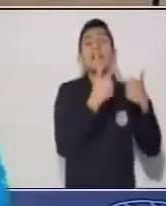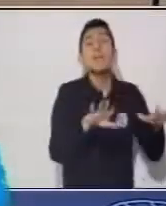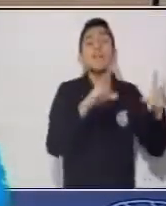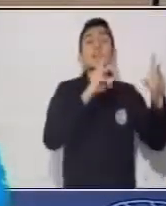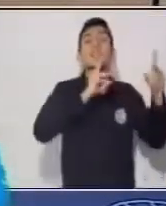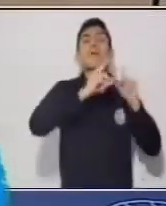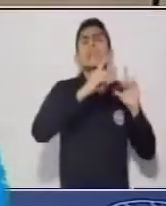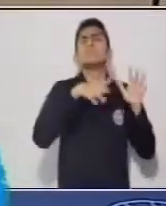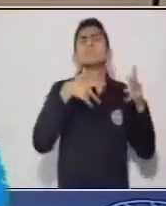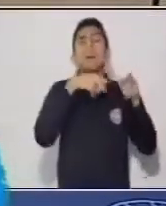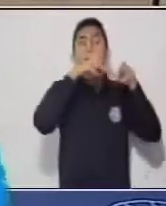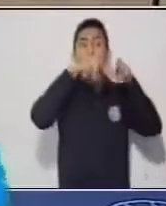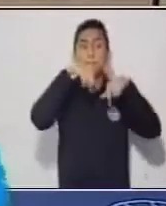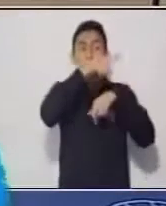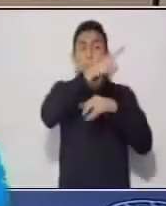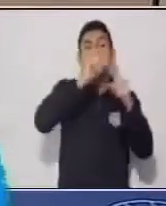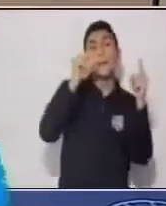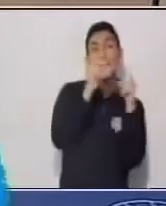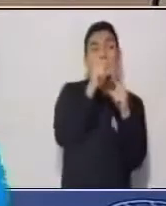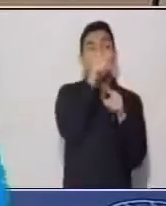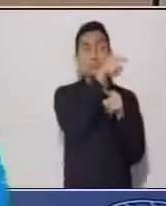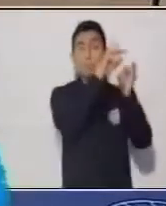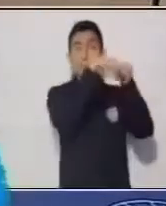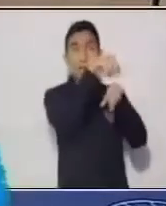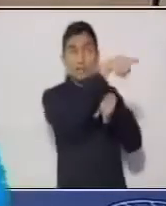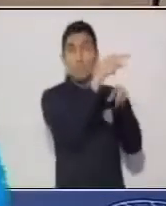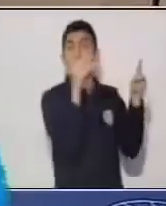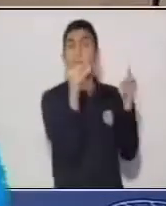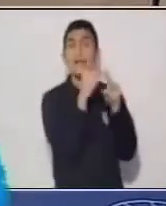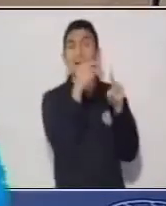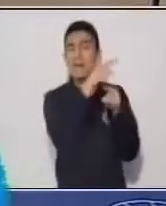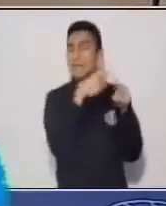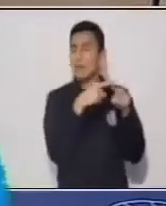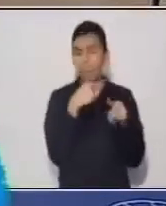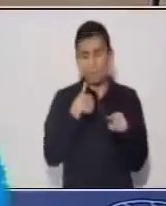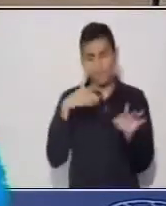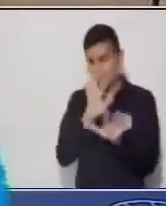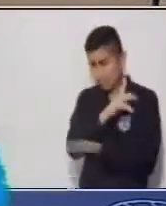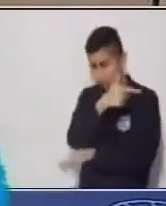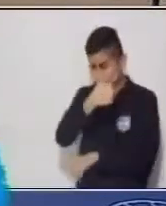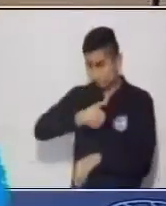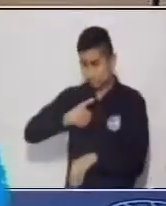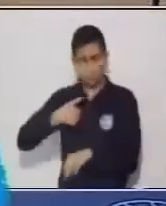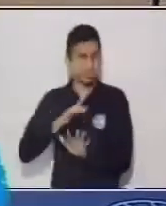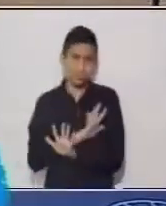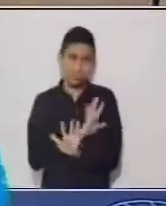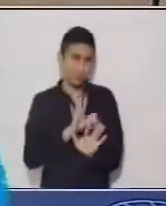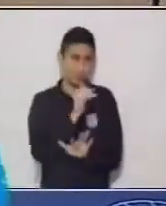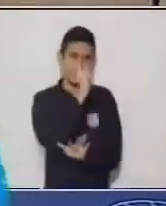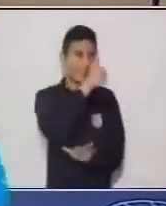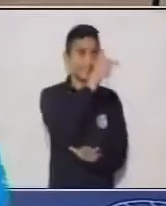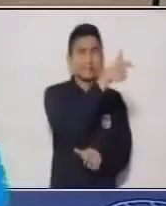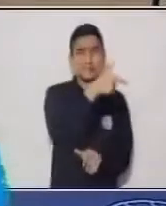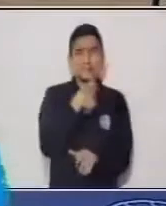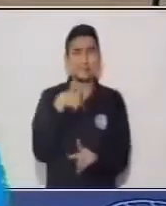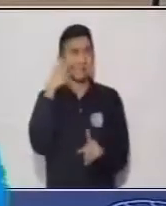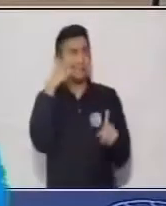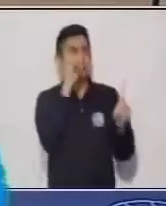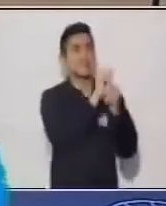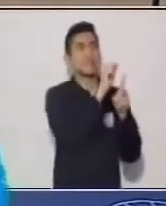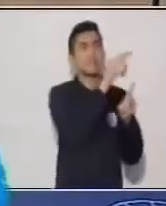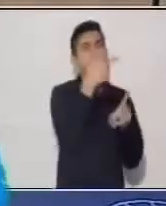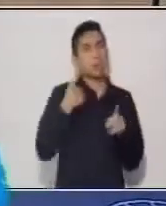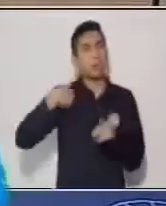nos está refiriendo a las palabras de otra persona pero no nos está dando la señal que esto lo está